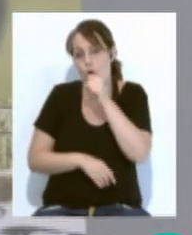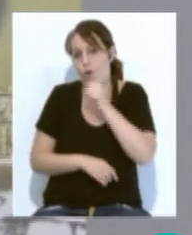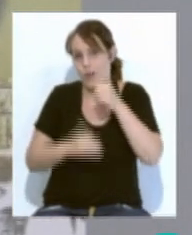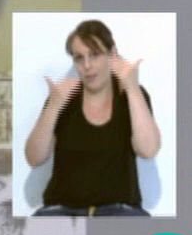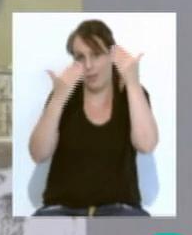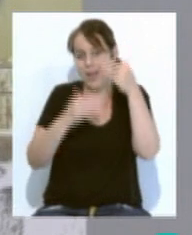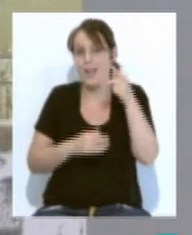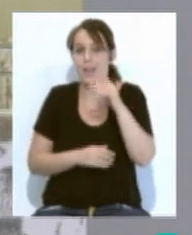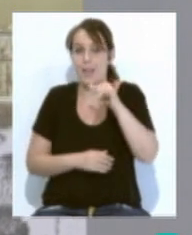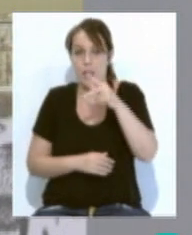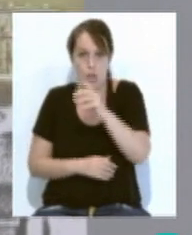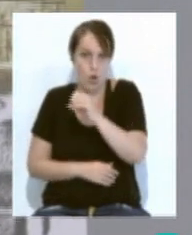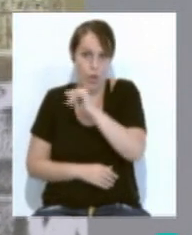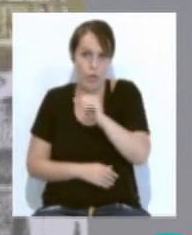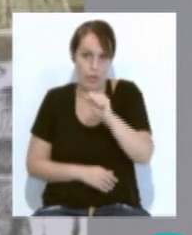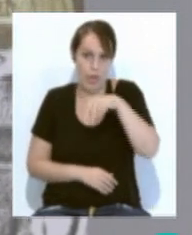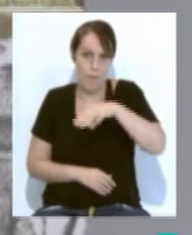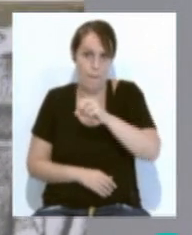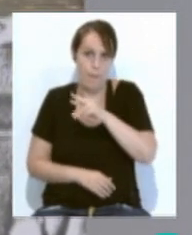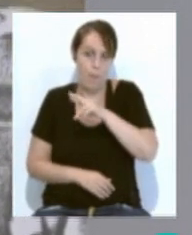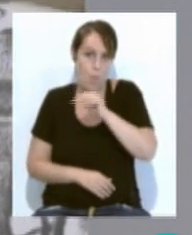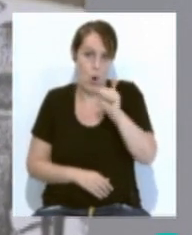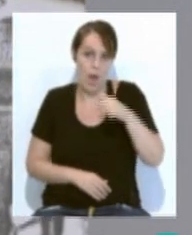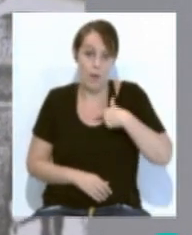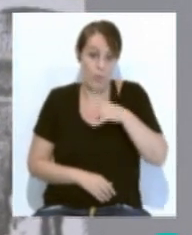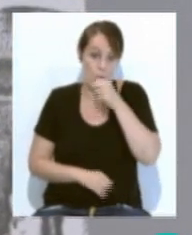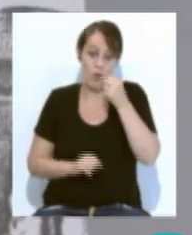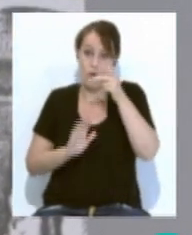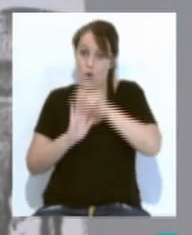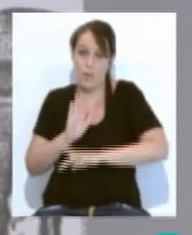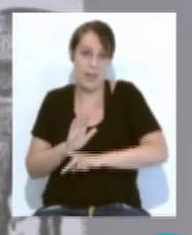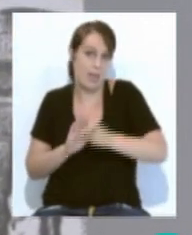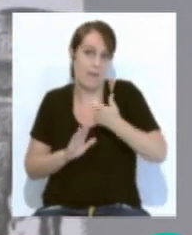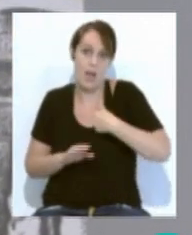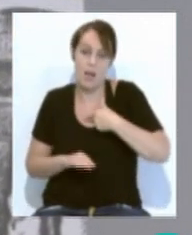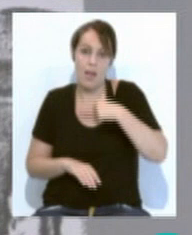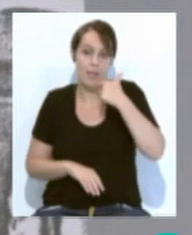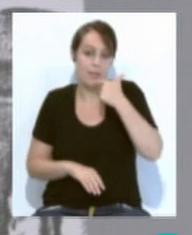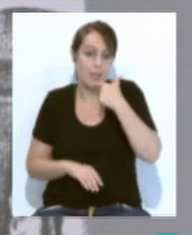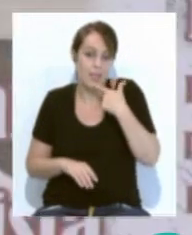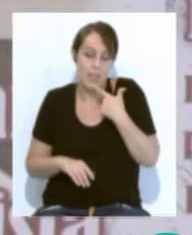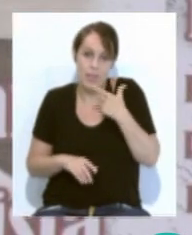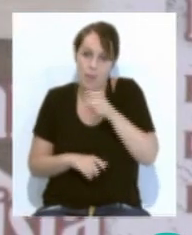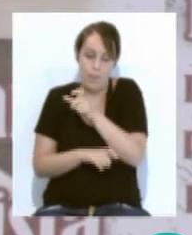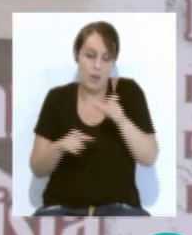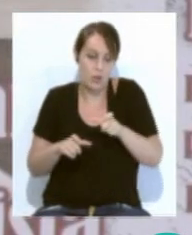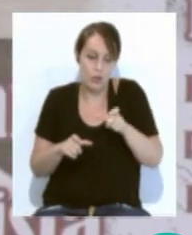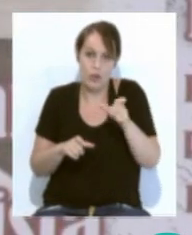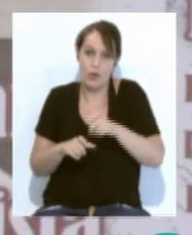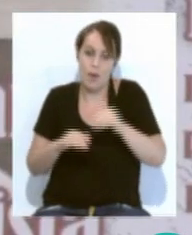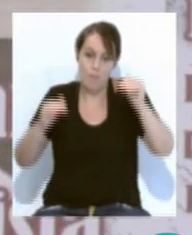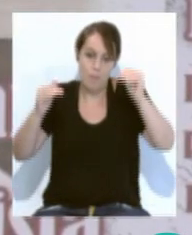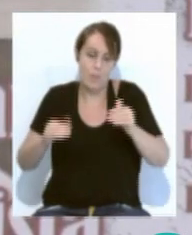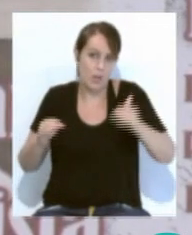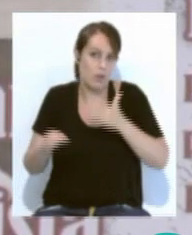boletín oficial de la Junta de Andalucía con fecha 16 de agosto de 2020 obliga a reducir de forma drástica el aforo de este espacio